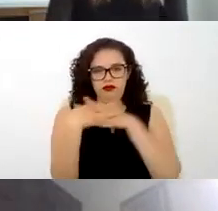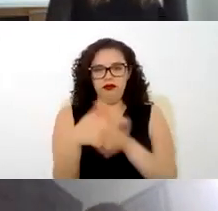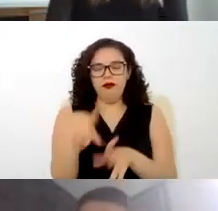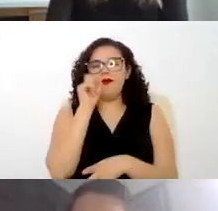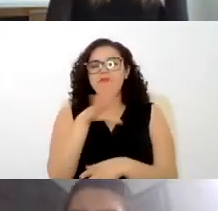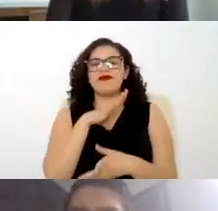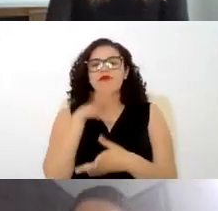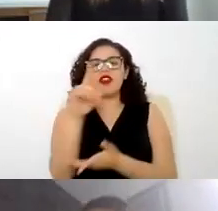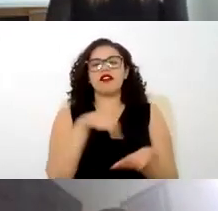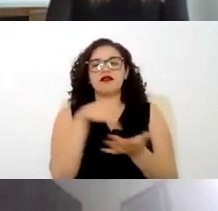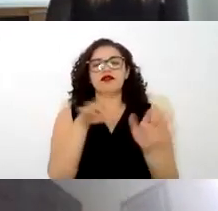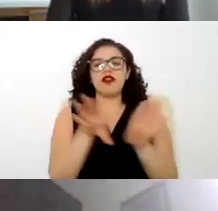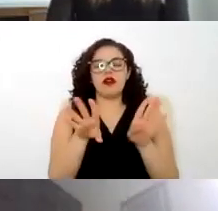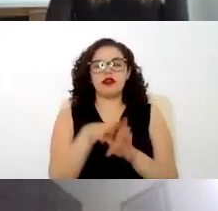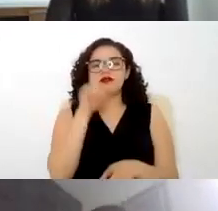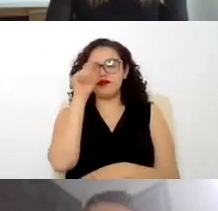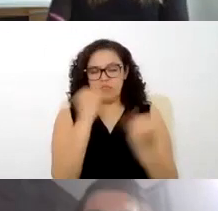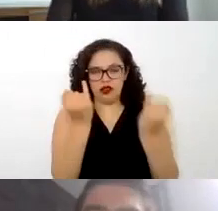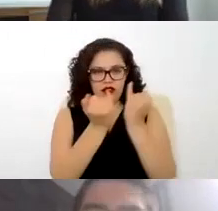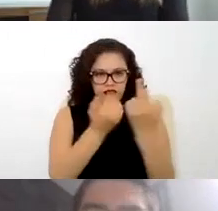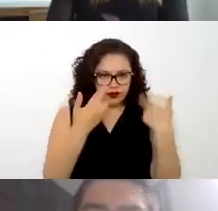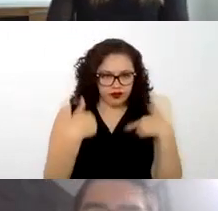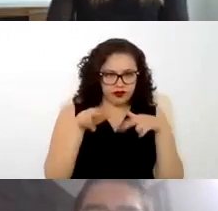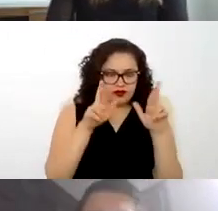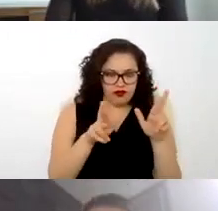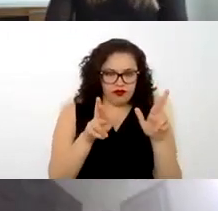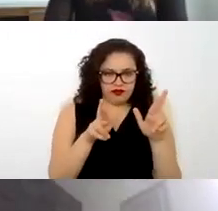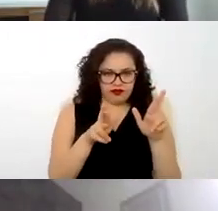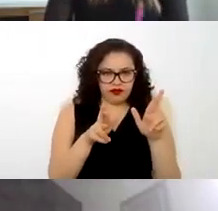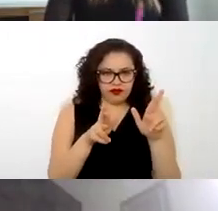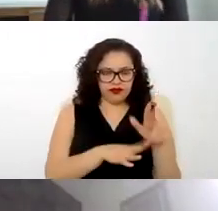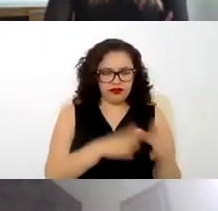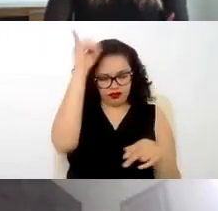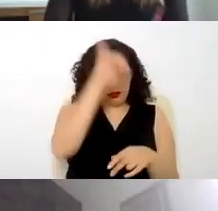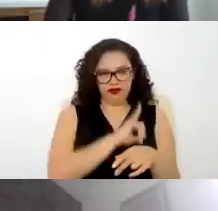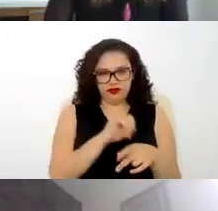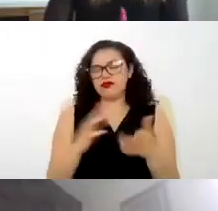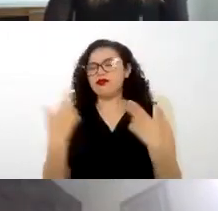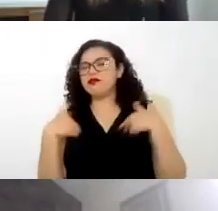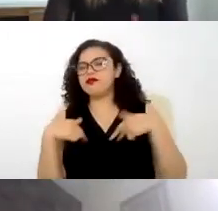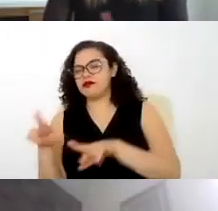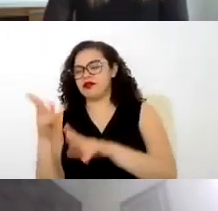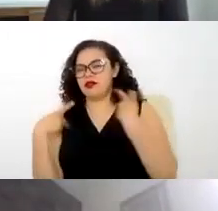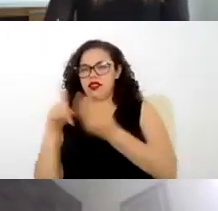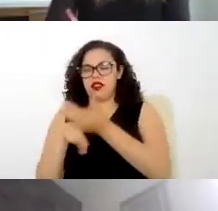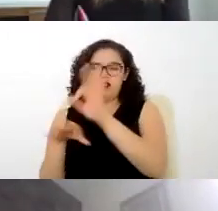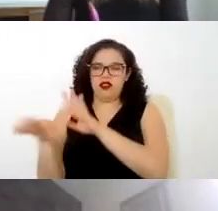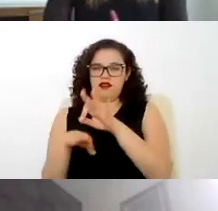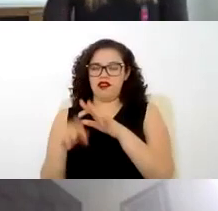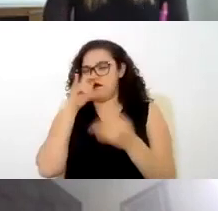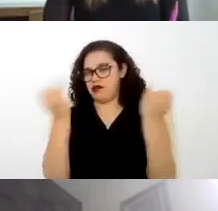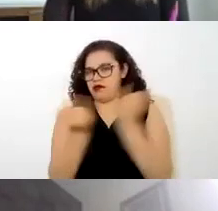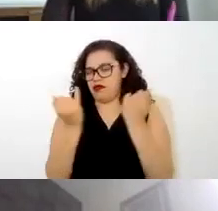exactamente por el mismo número tanto de representantes del patrón como representantes de los trabajadores